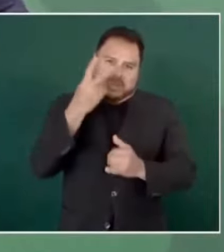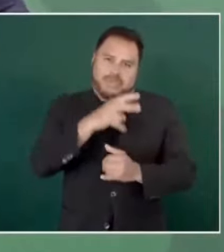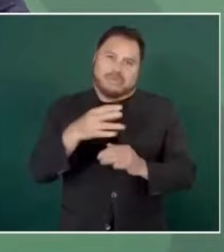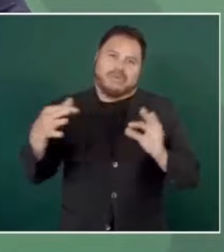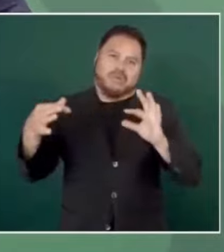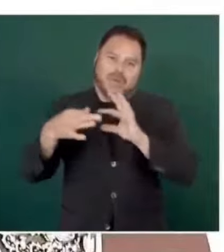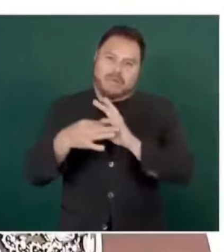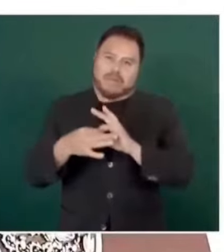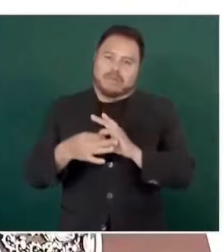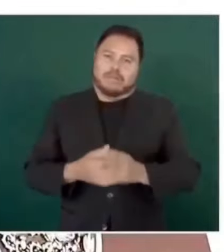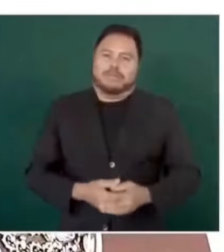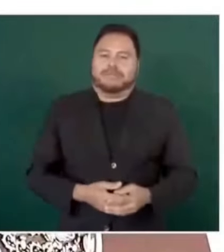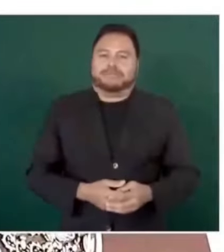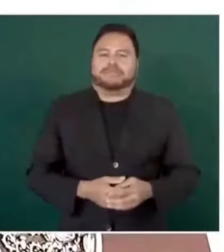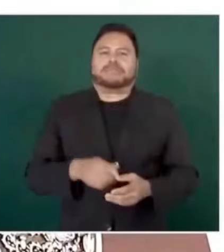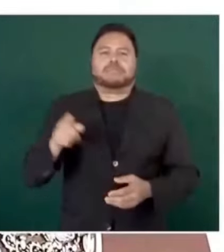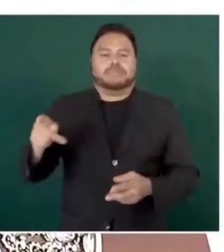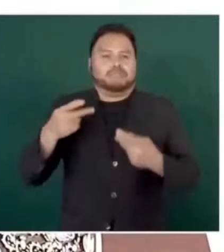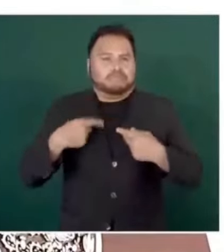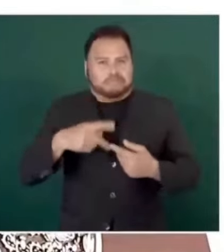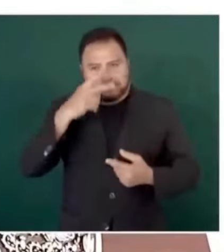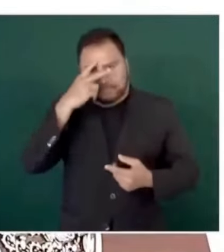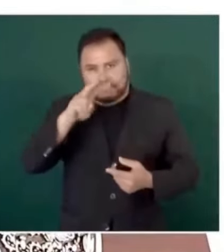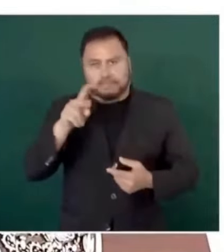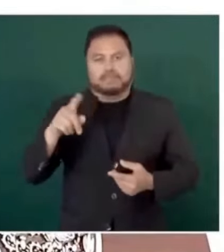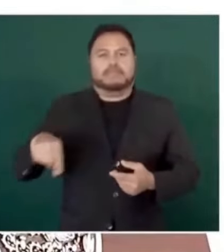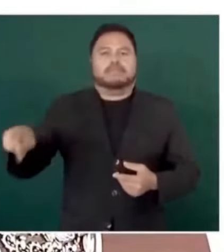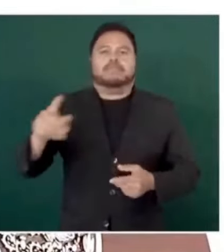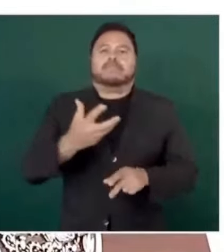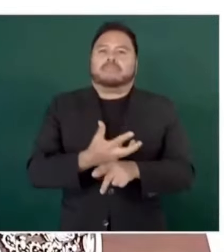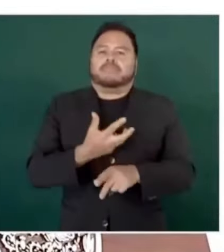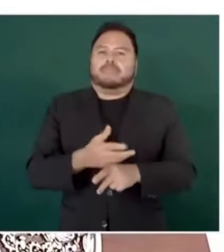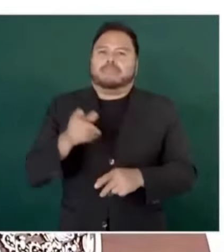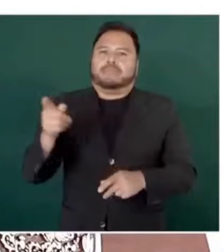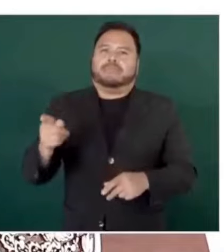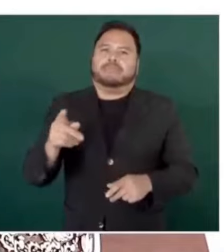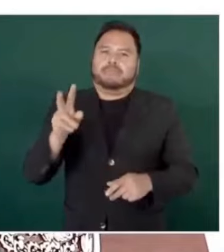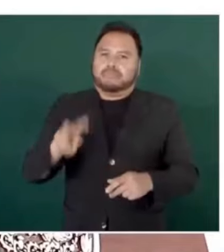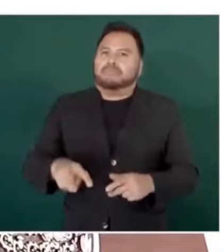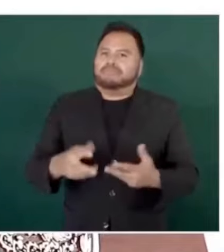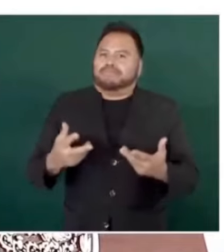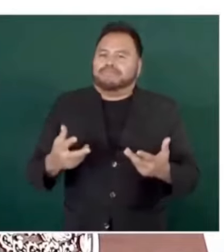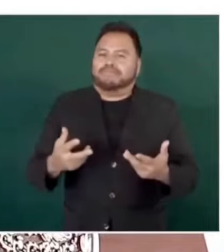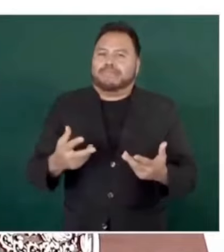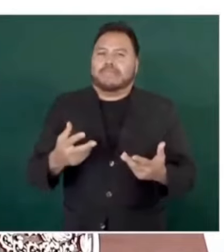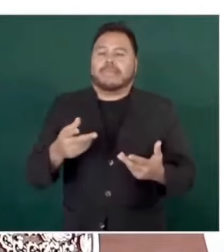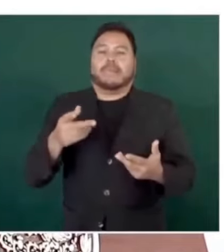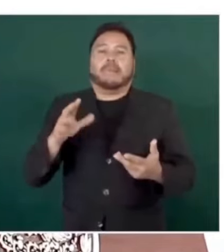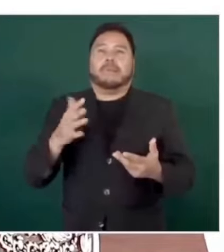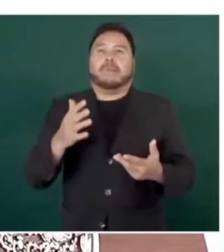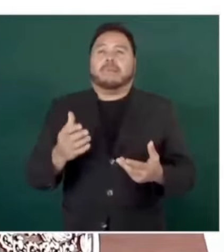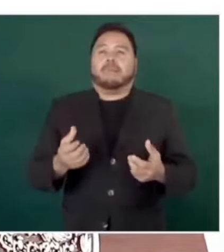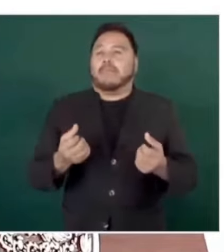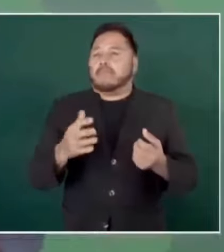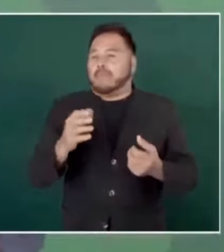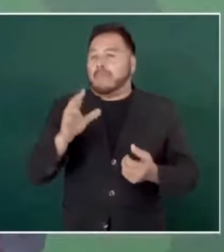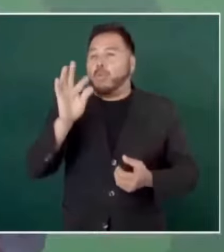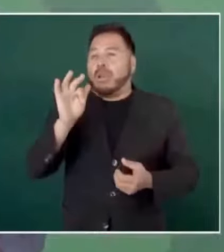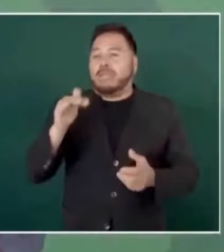la población mexicana, de origen mexicano es de 40 millones